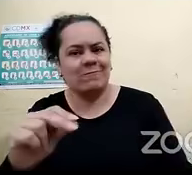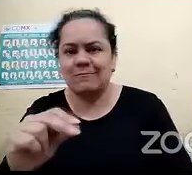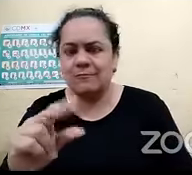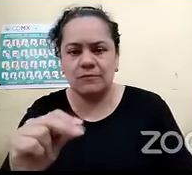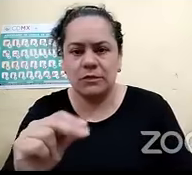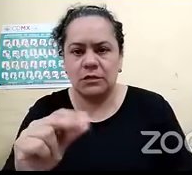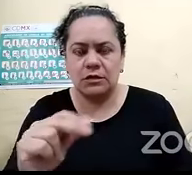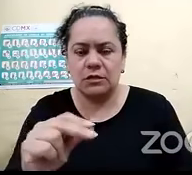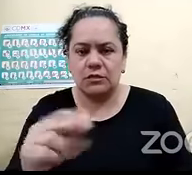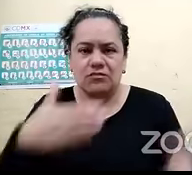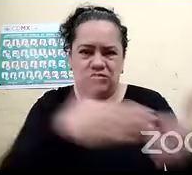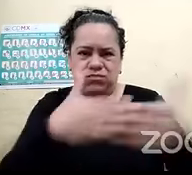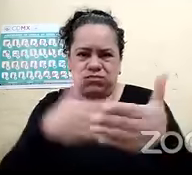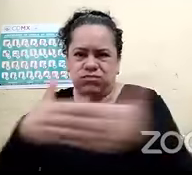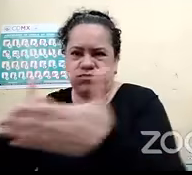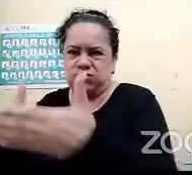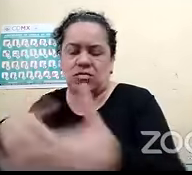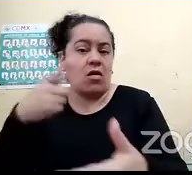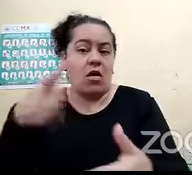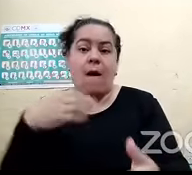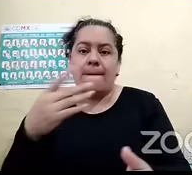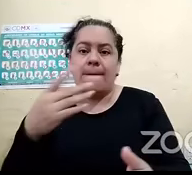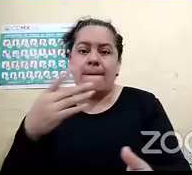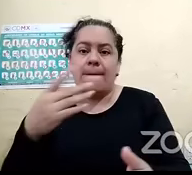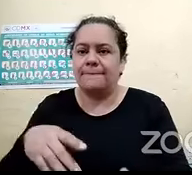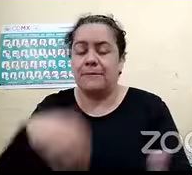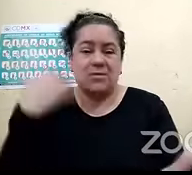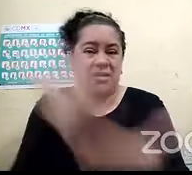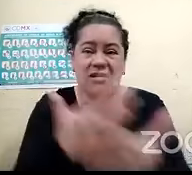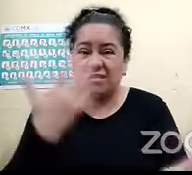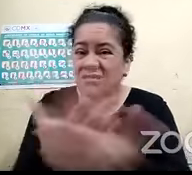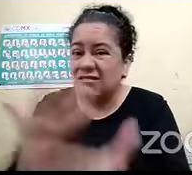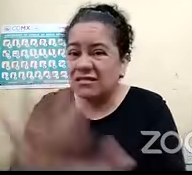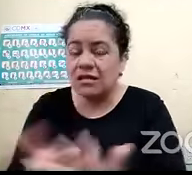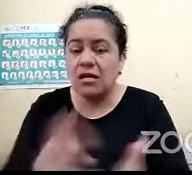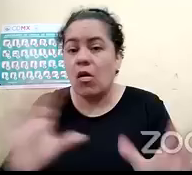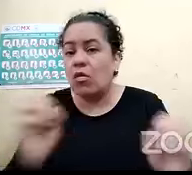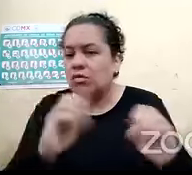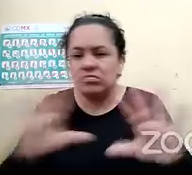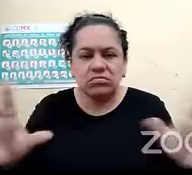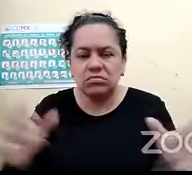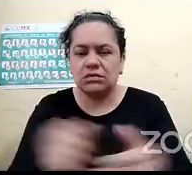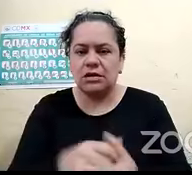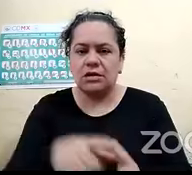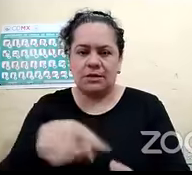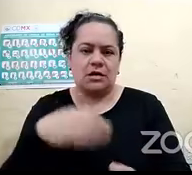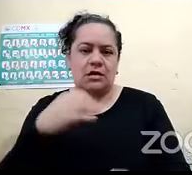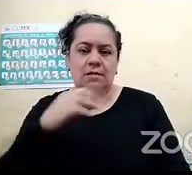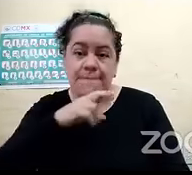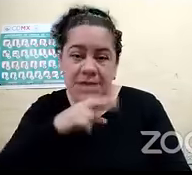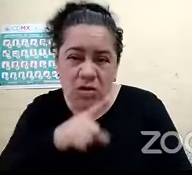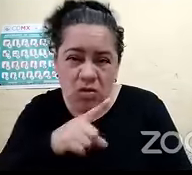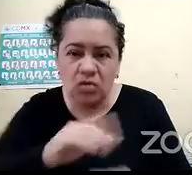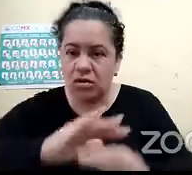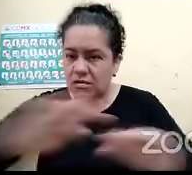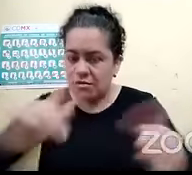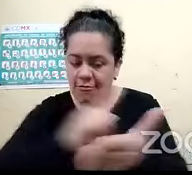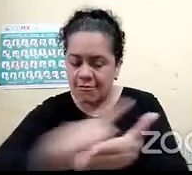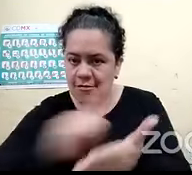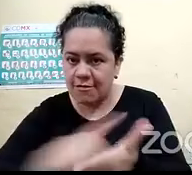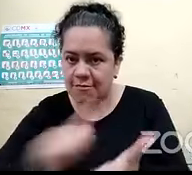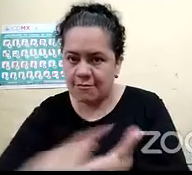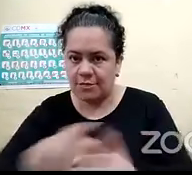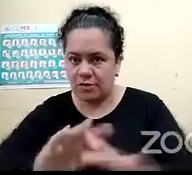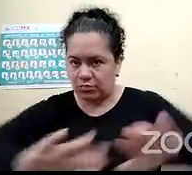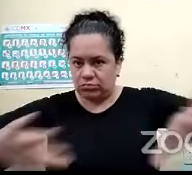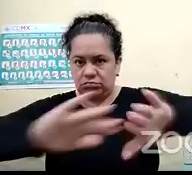motivo para tener accidentes y complicar la situación así es ay bueno la verdad es